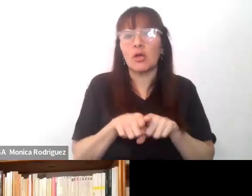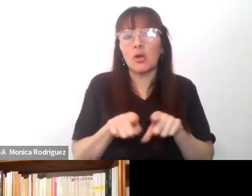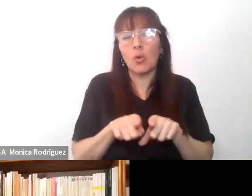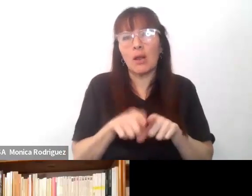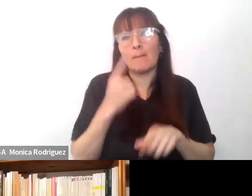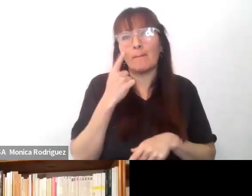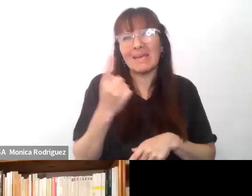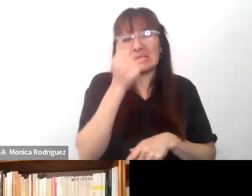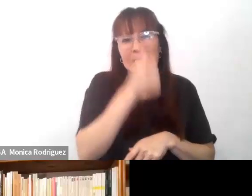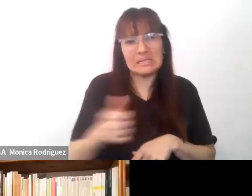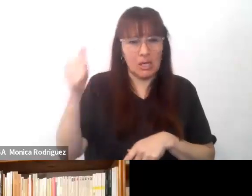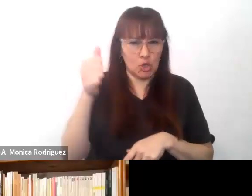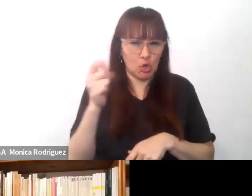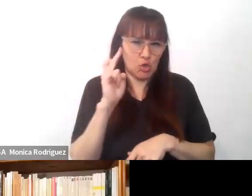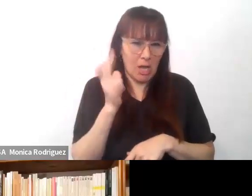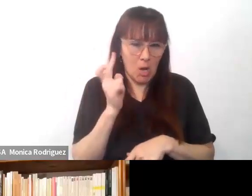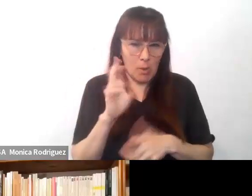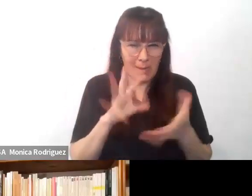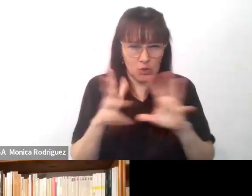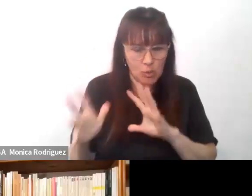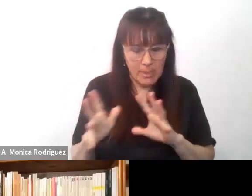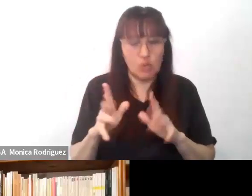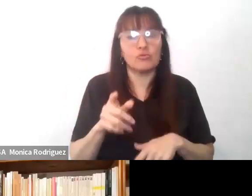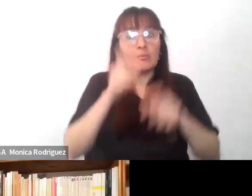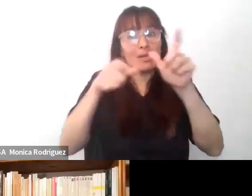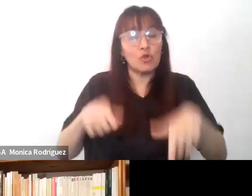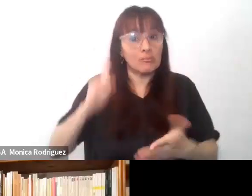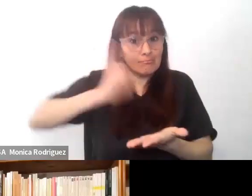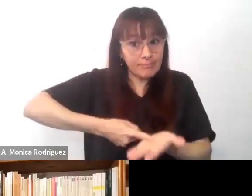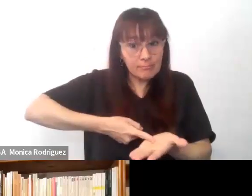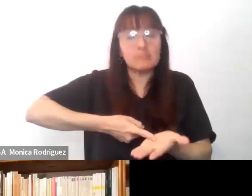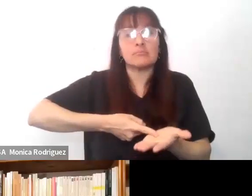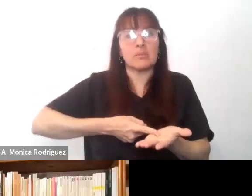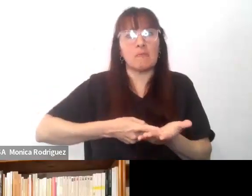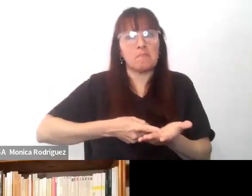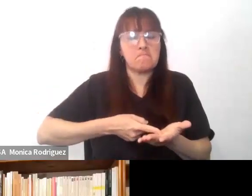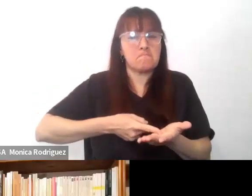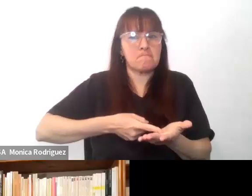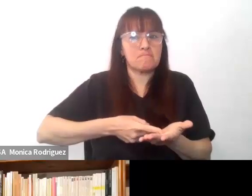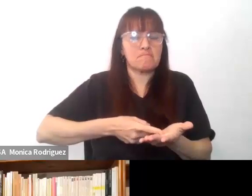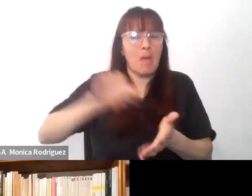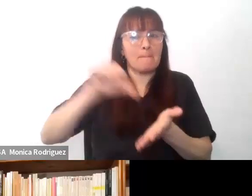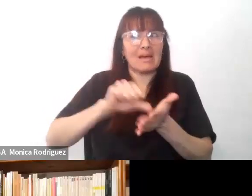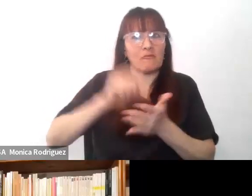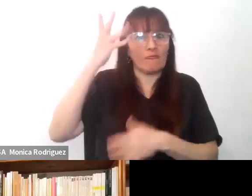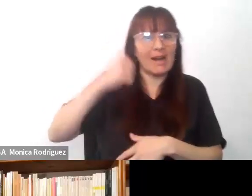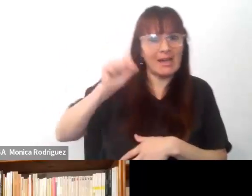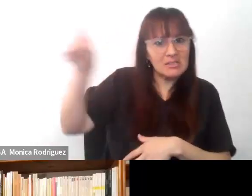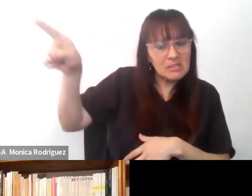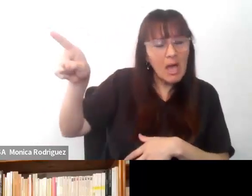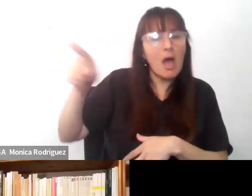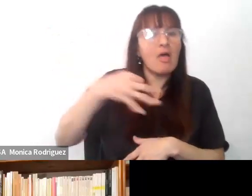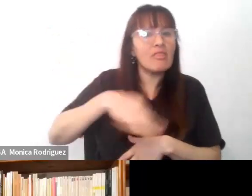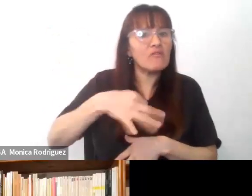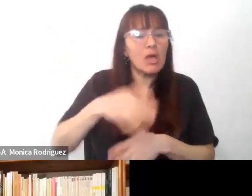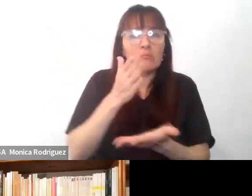euros. Los que decidieron instalarse definitivamente en Francia tenían